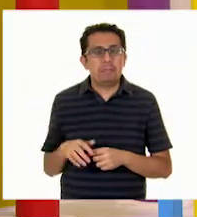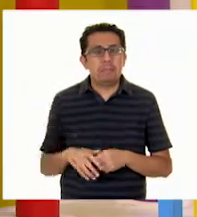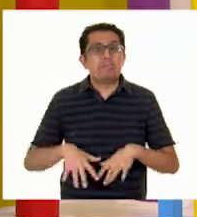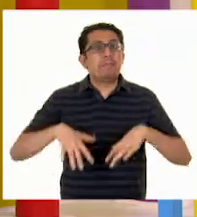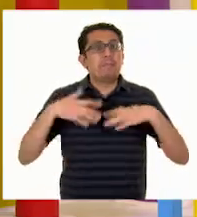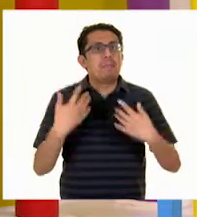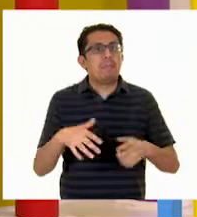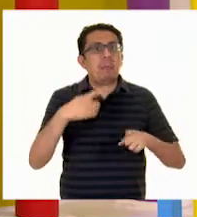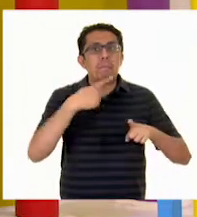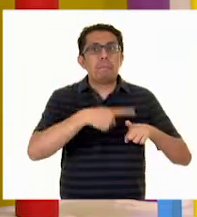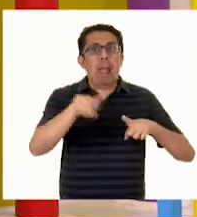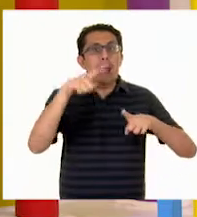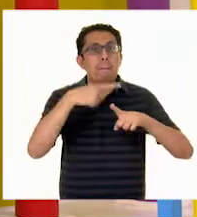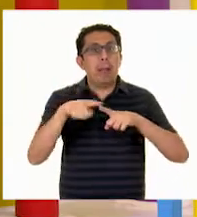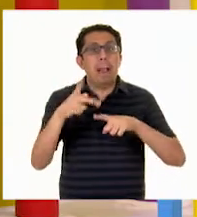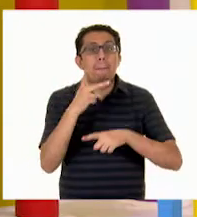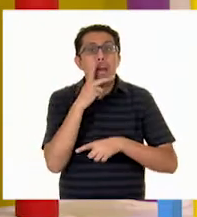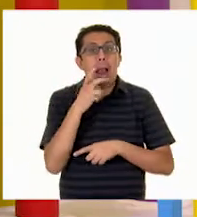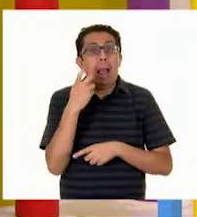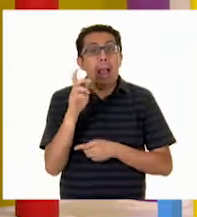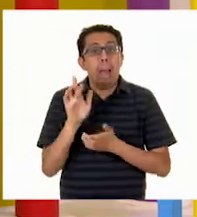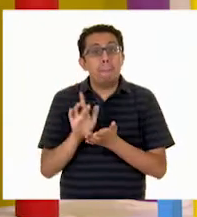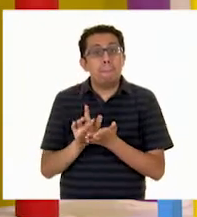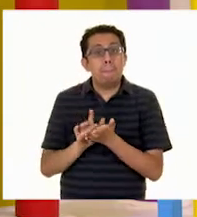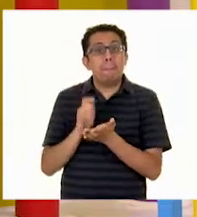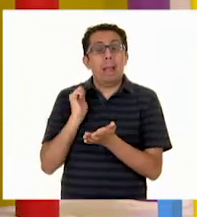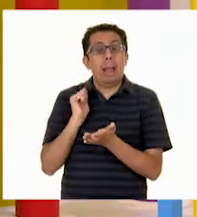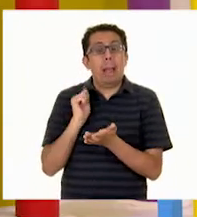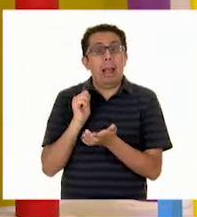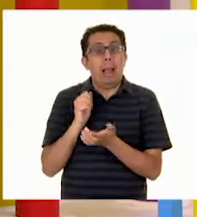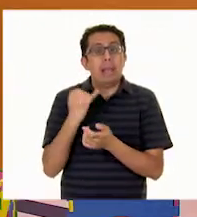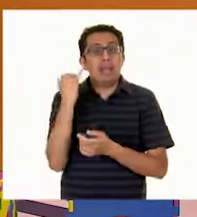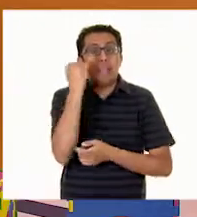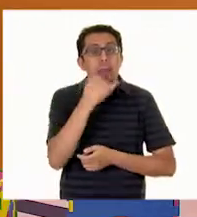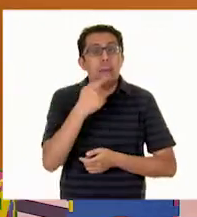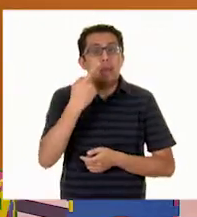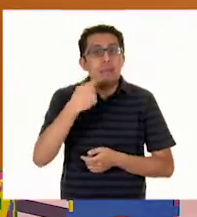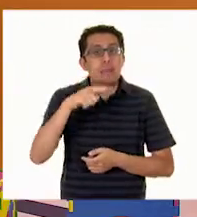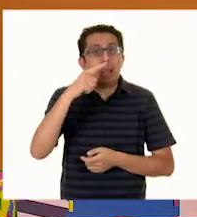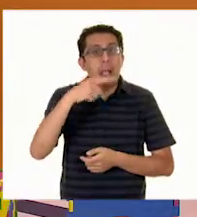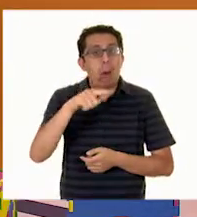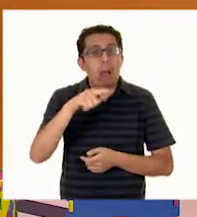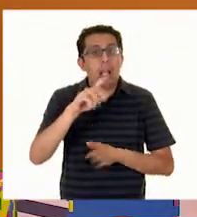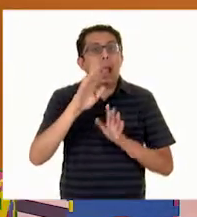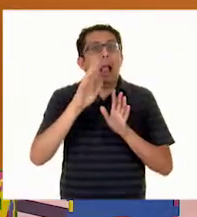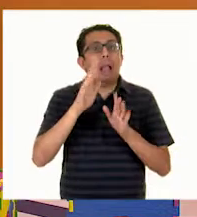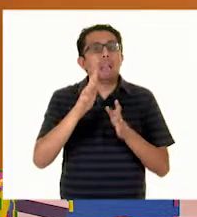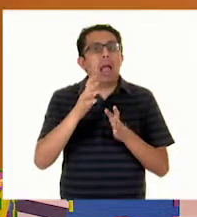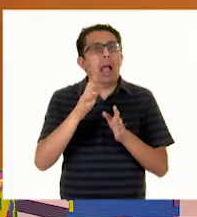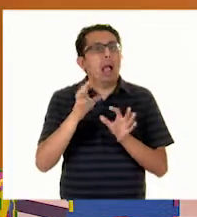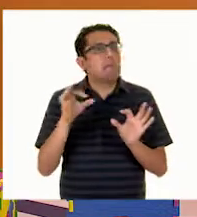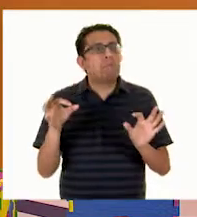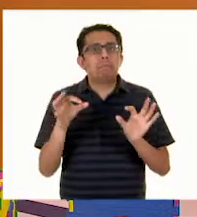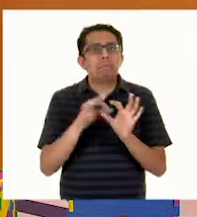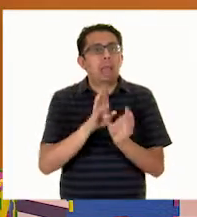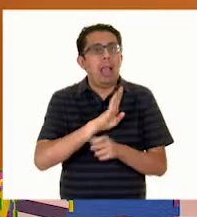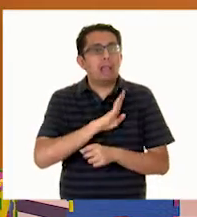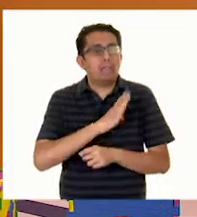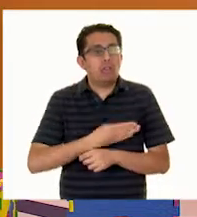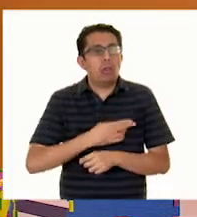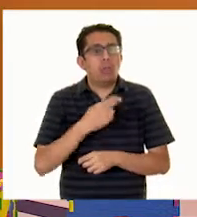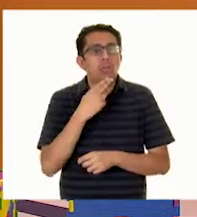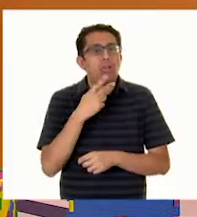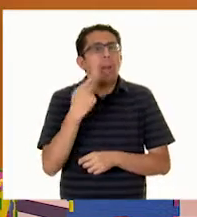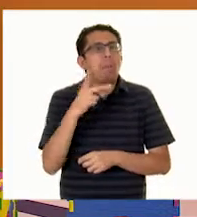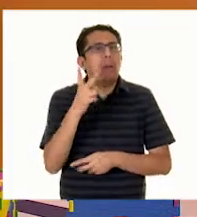Sí, muchísimas palabras que provienen justamente del náhuatl y que ya se han vuelto, pues, del idioma español, pero que tienen su